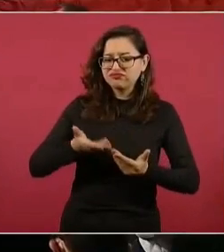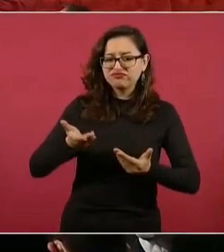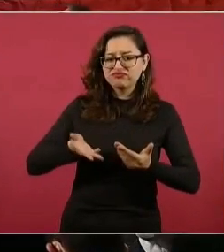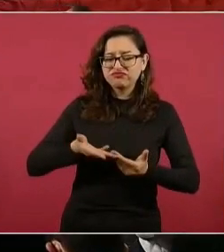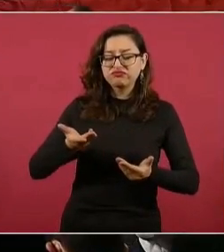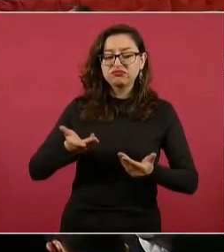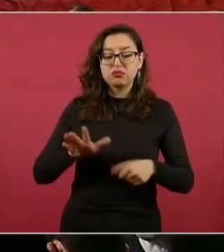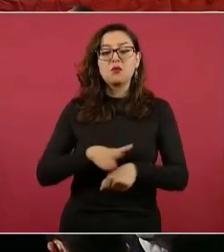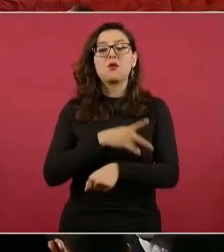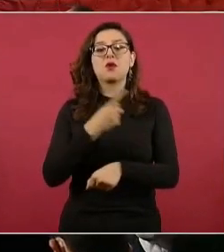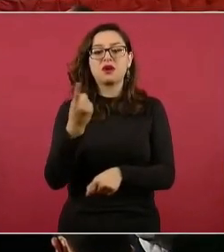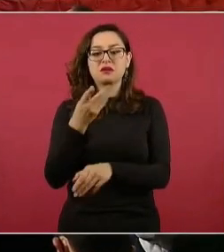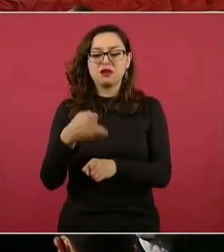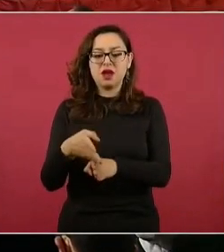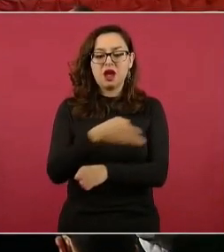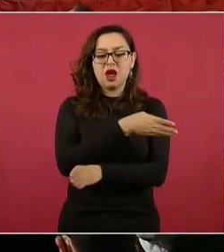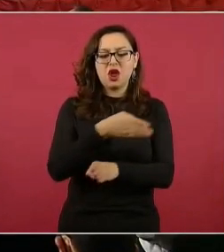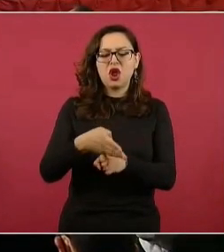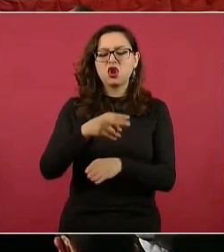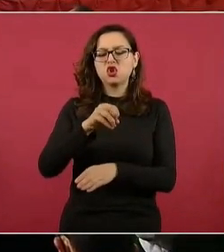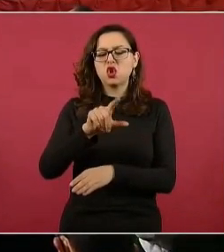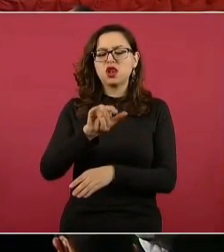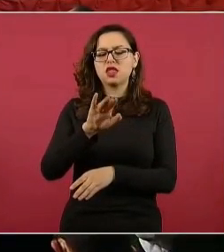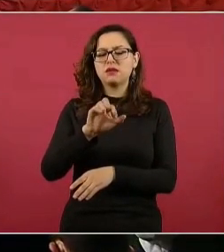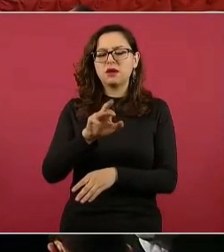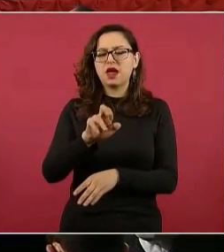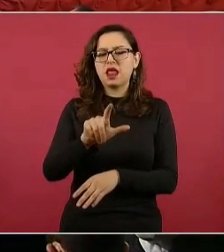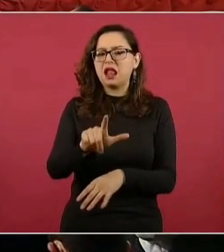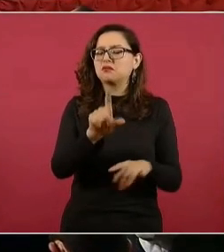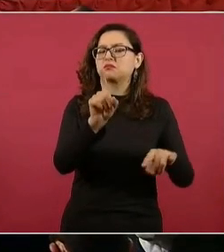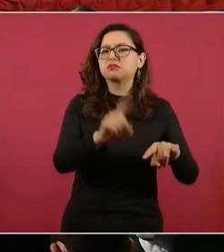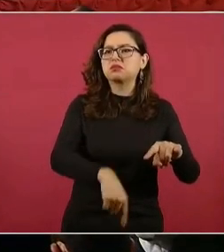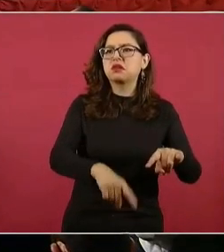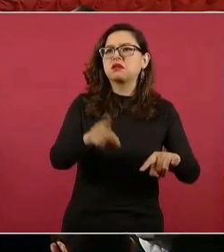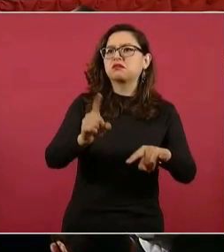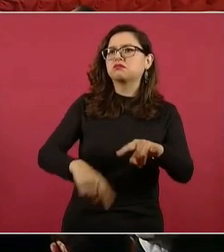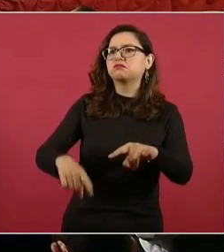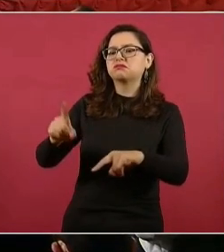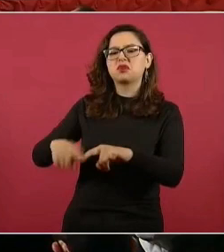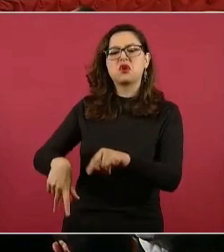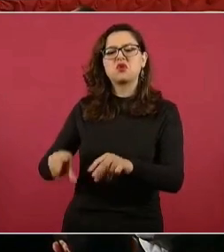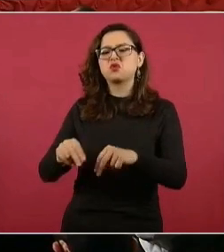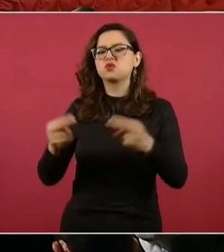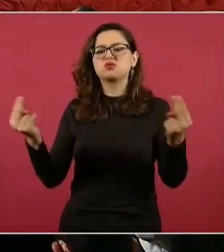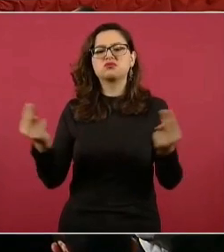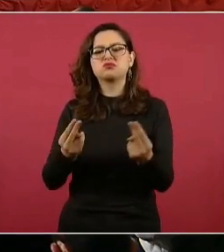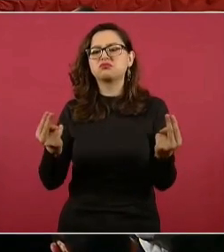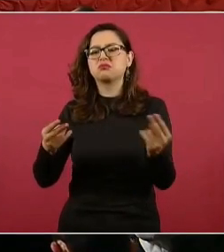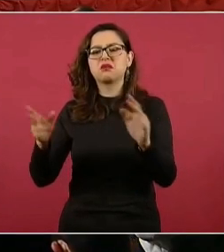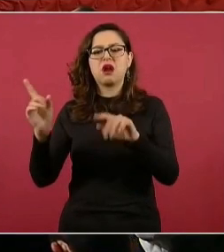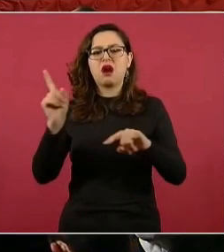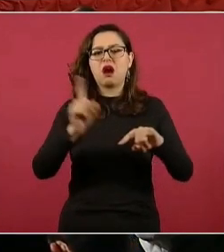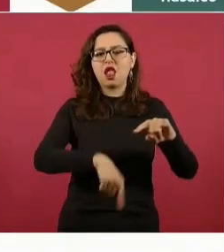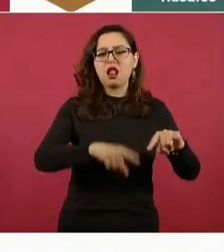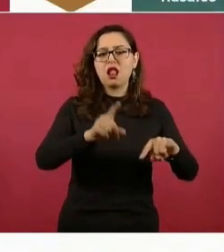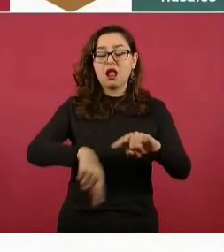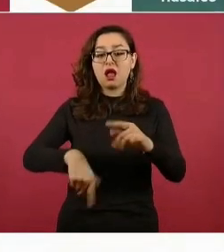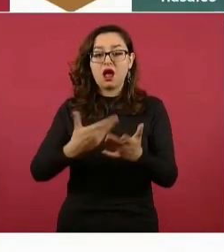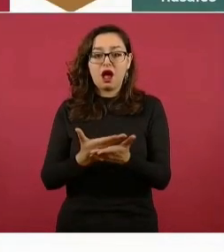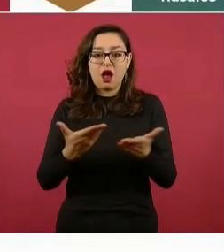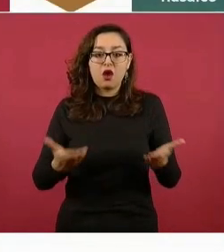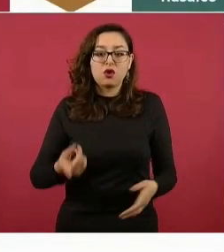capacidad soberana tan crítica como es la producción de vacunas mexicanas. Esto es todo lo que hemos tenido que remontar,